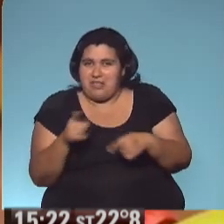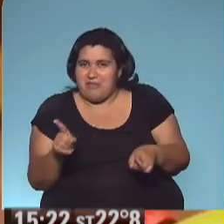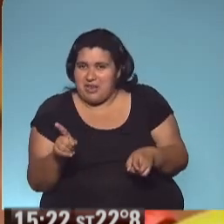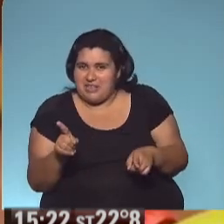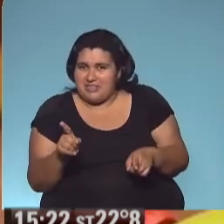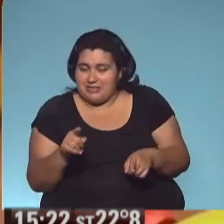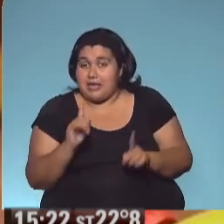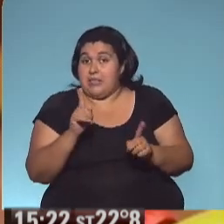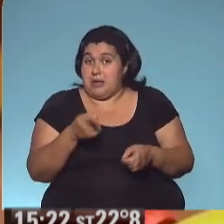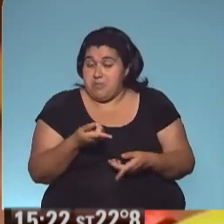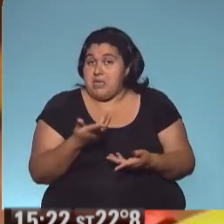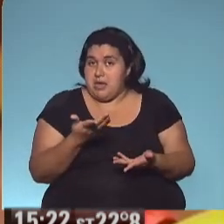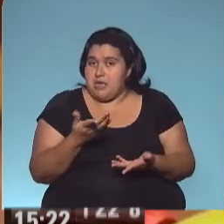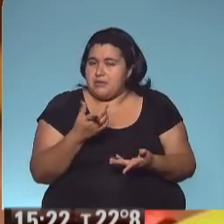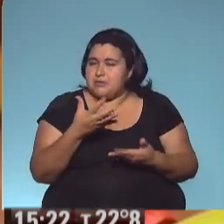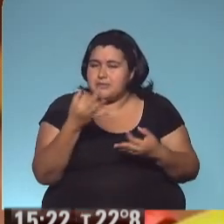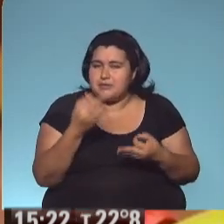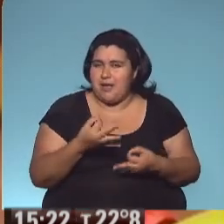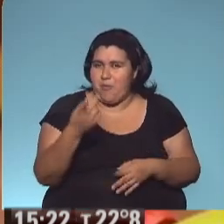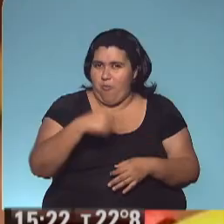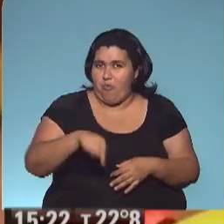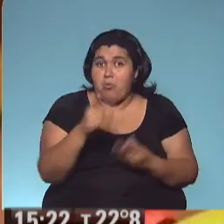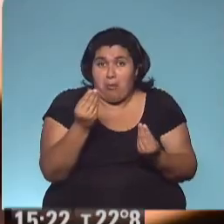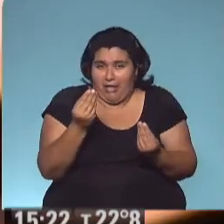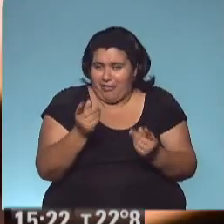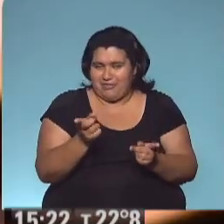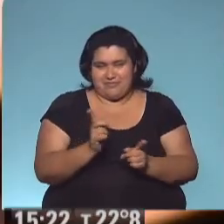Eso sí, seguro que no es de miedo.